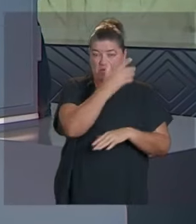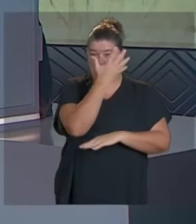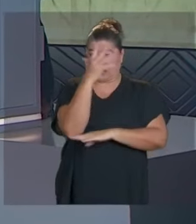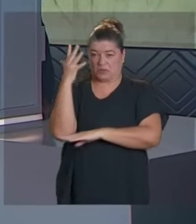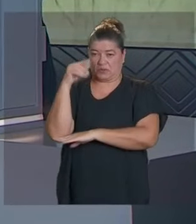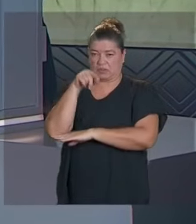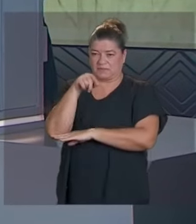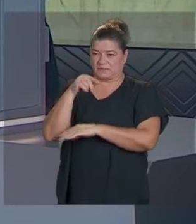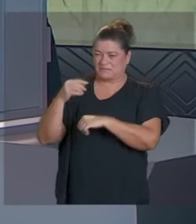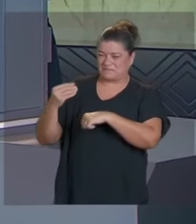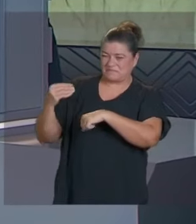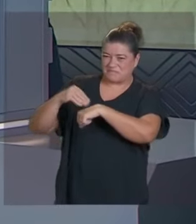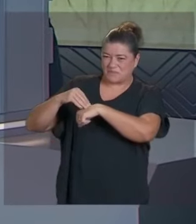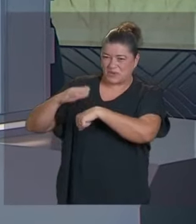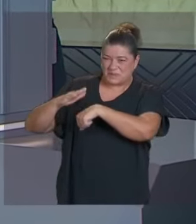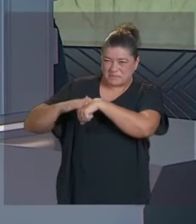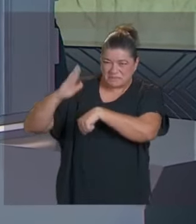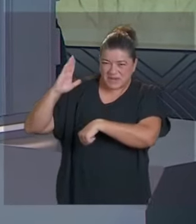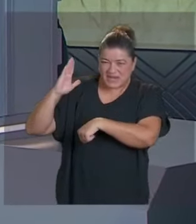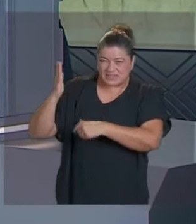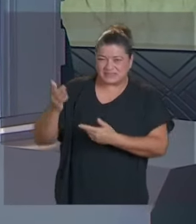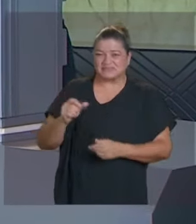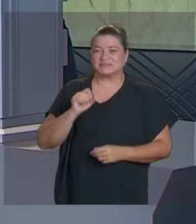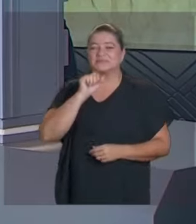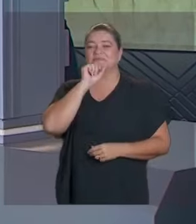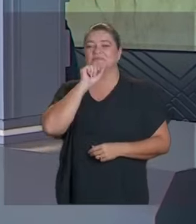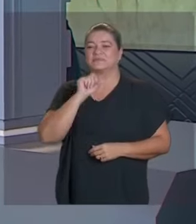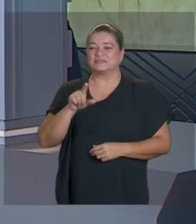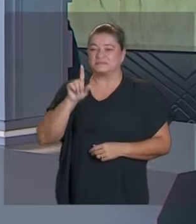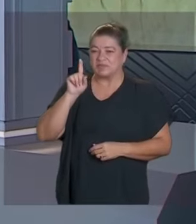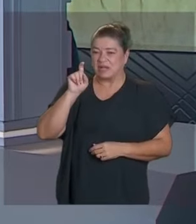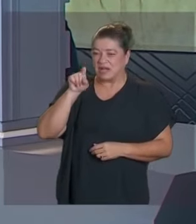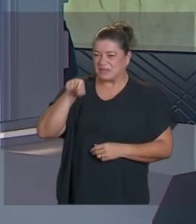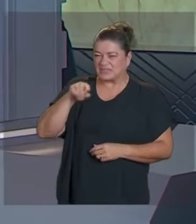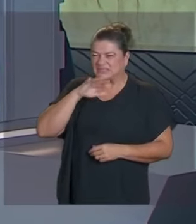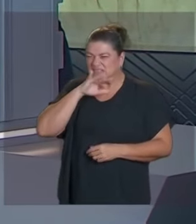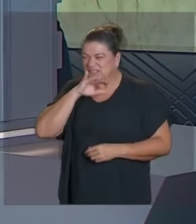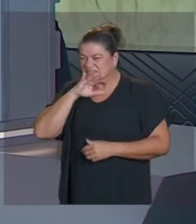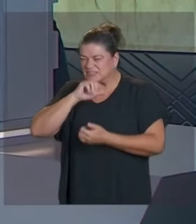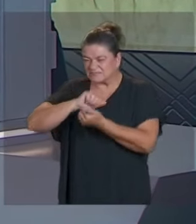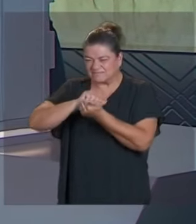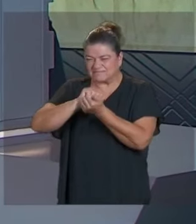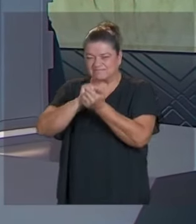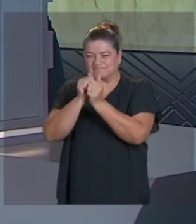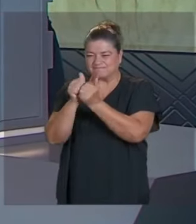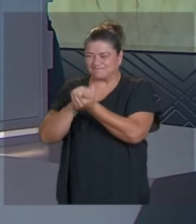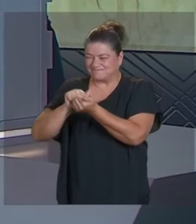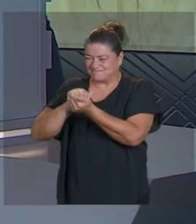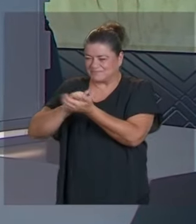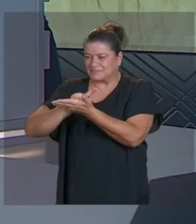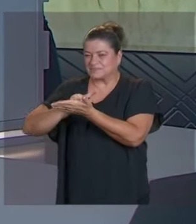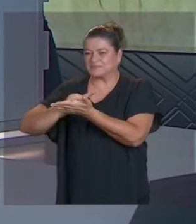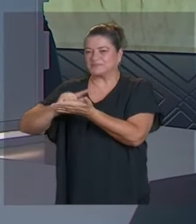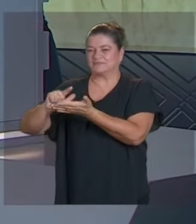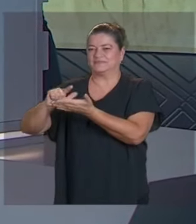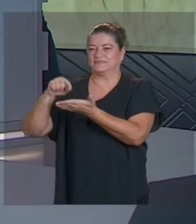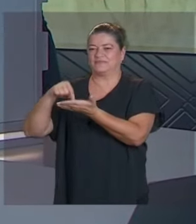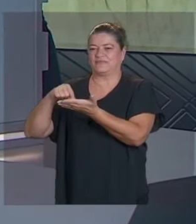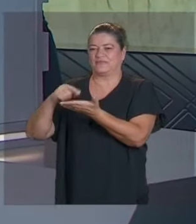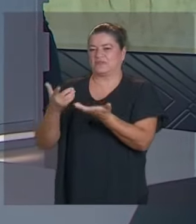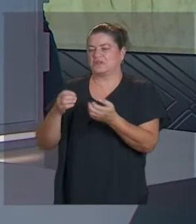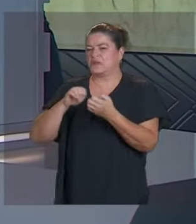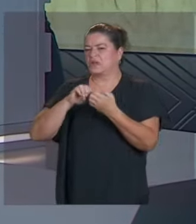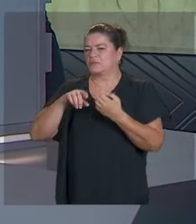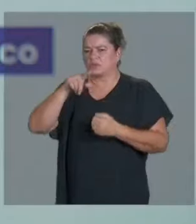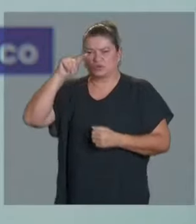tratar el agua, reusarla, podemos almacenarla, por ejemplo, aquí en la Ciudad de México, en el lago de Texcoco, y a la larga